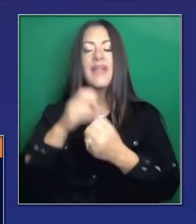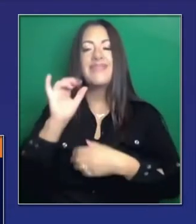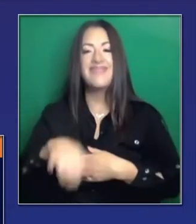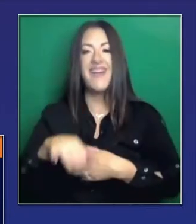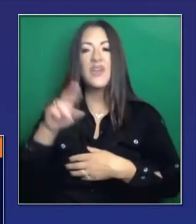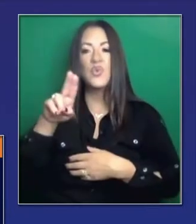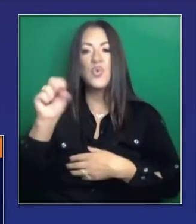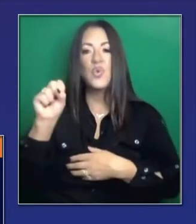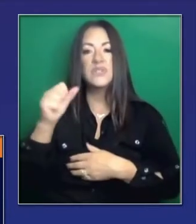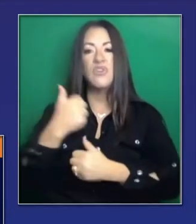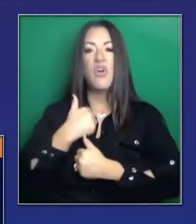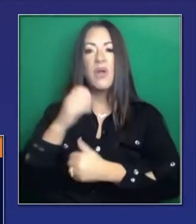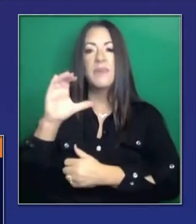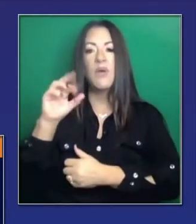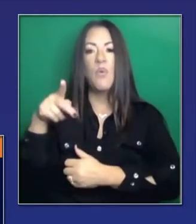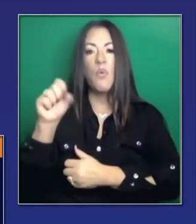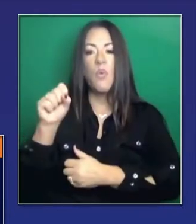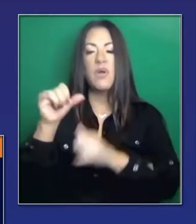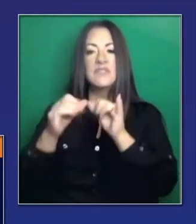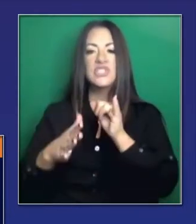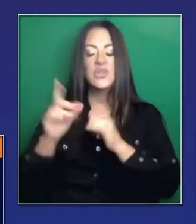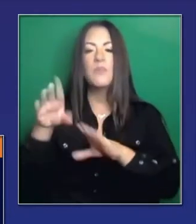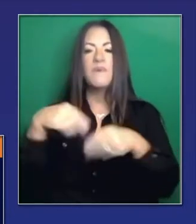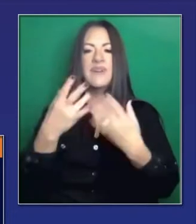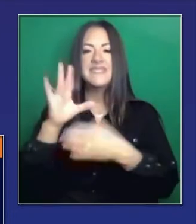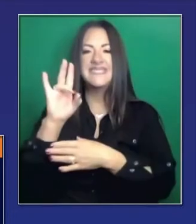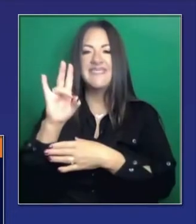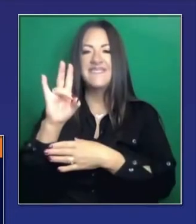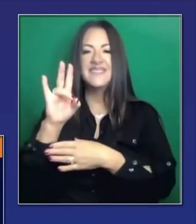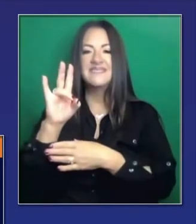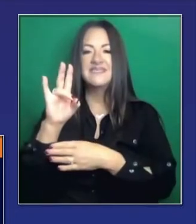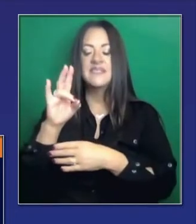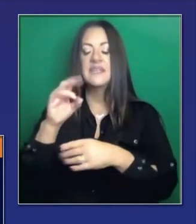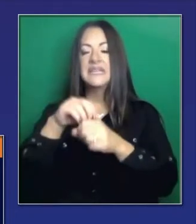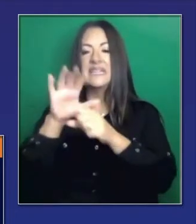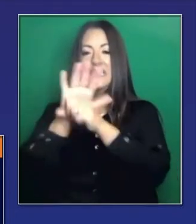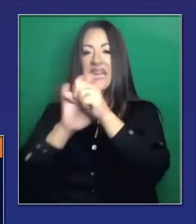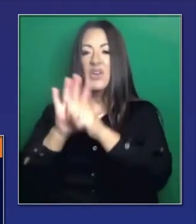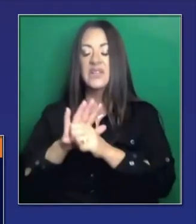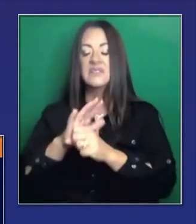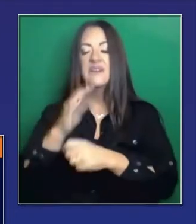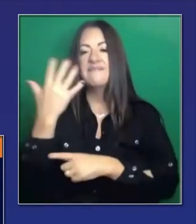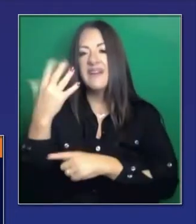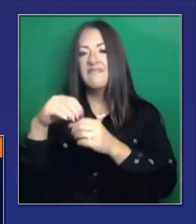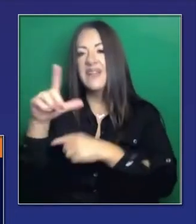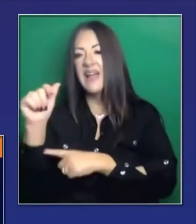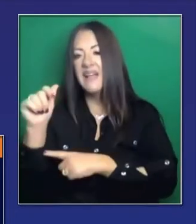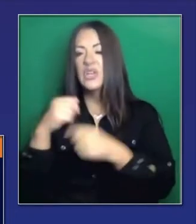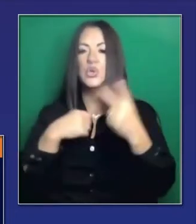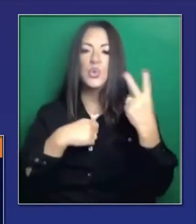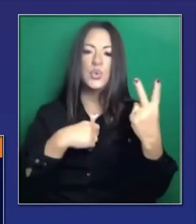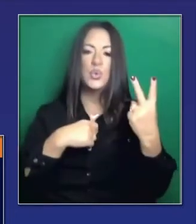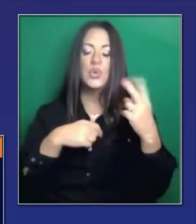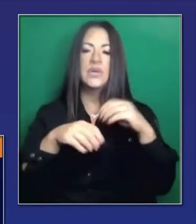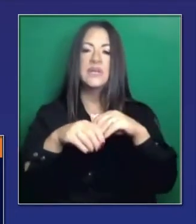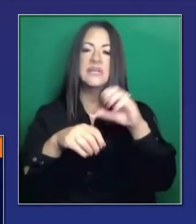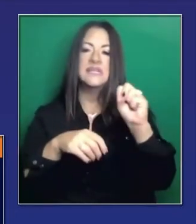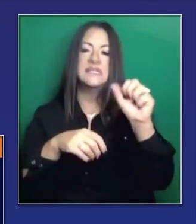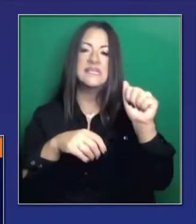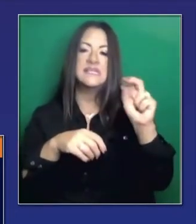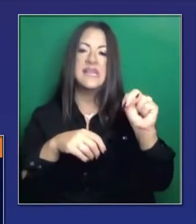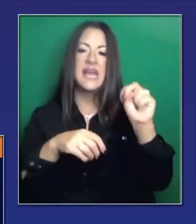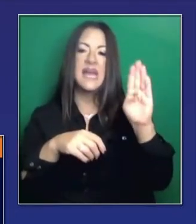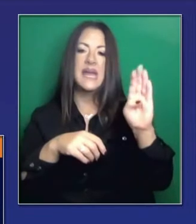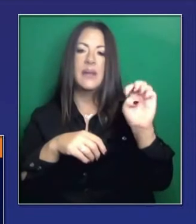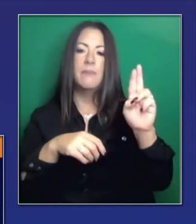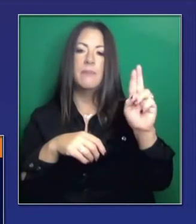proporcionado mucho apoyo en siete instalaciones. Cinco en Los Ángeles y dos en San Bernardino. Hay un